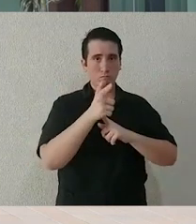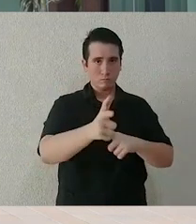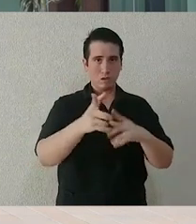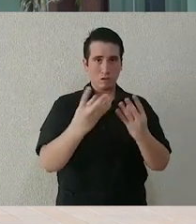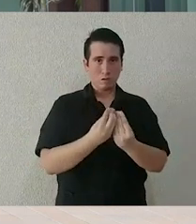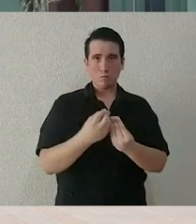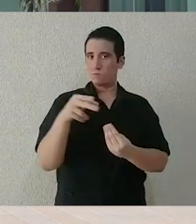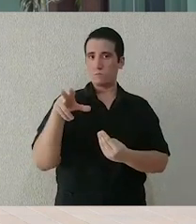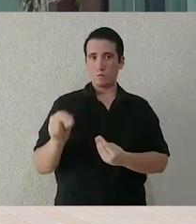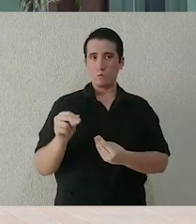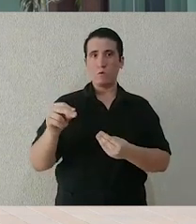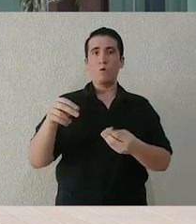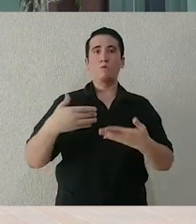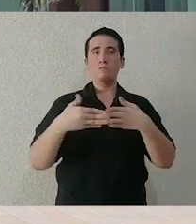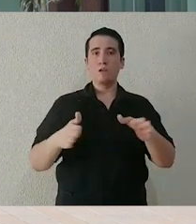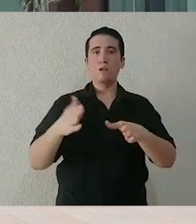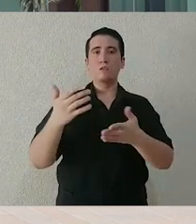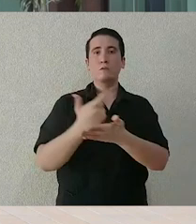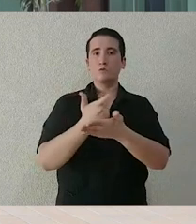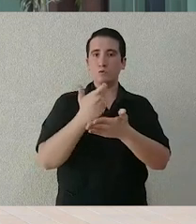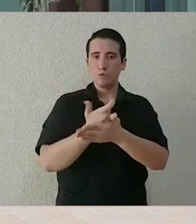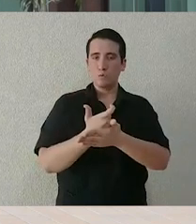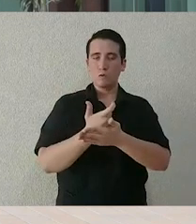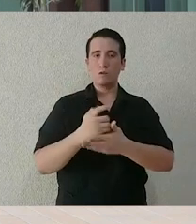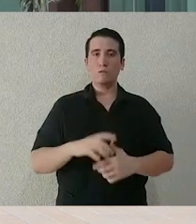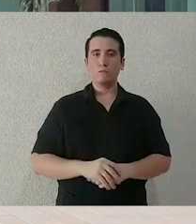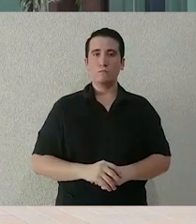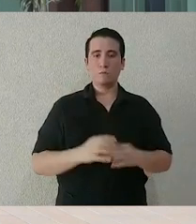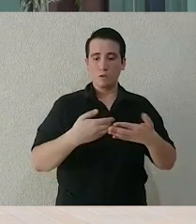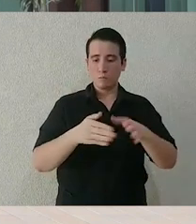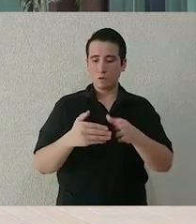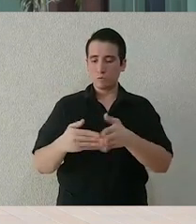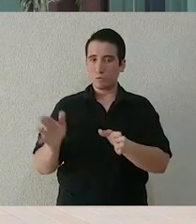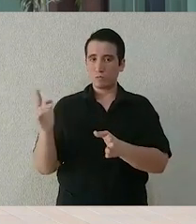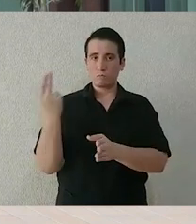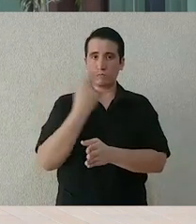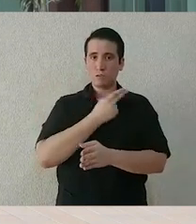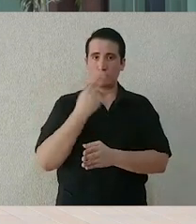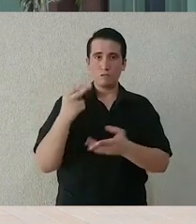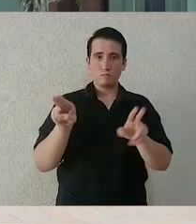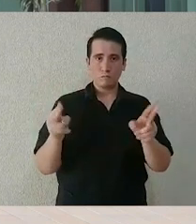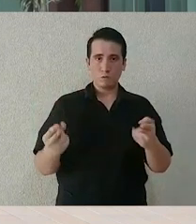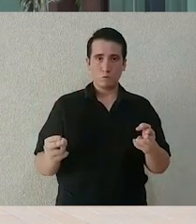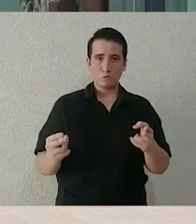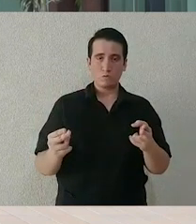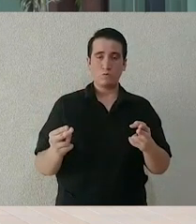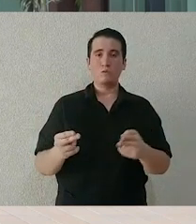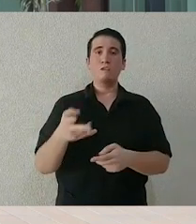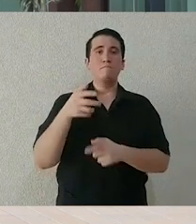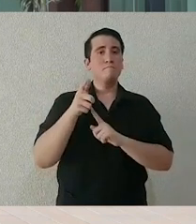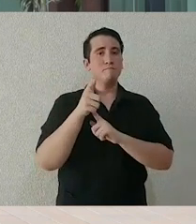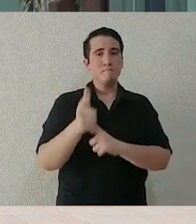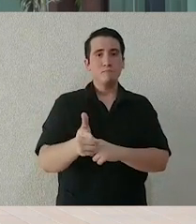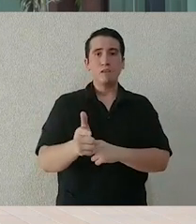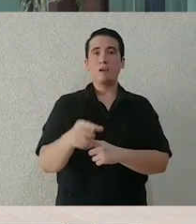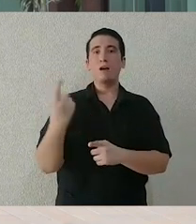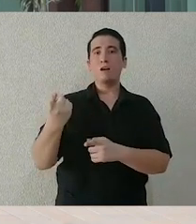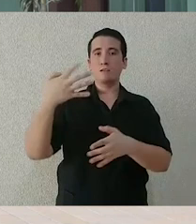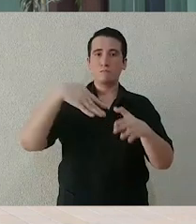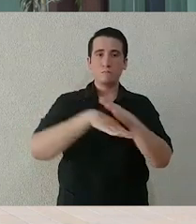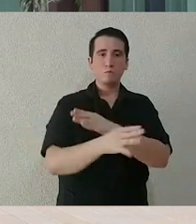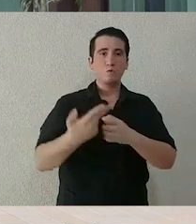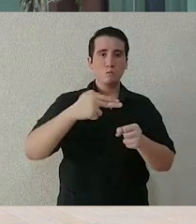de ingresos hospitalarios no se sigue incrementando hasta poner en riesgo nuestra nueva disponibilidad hospitalaria, pues de lo contrario